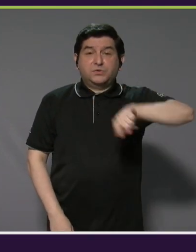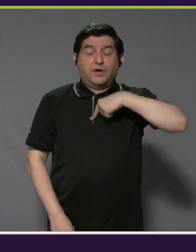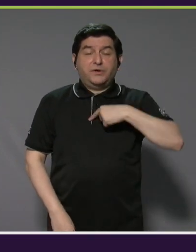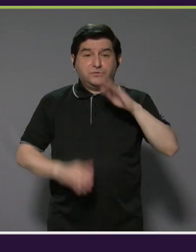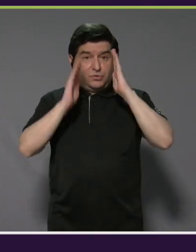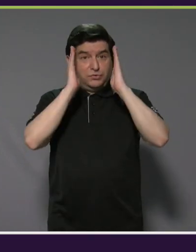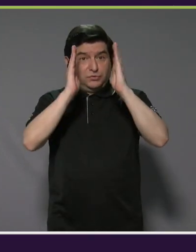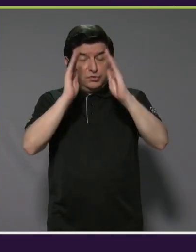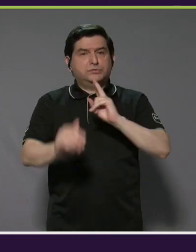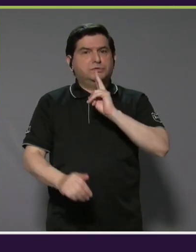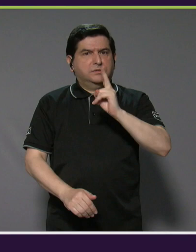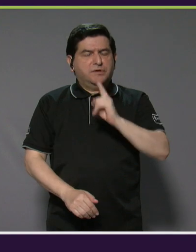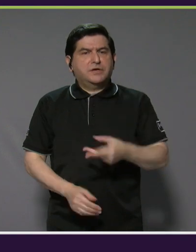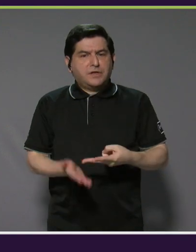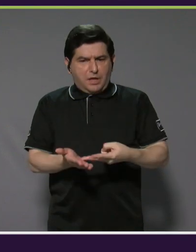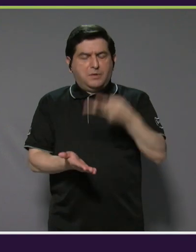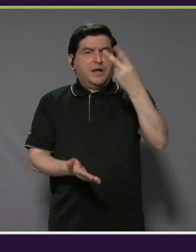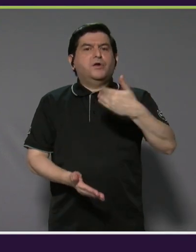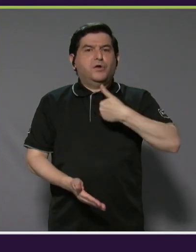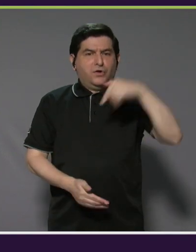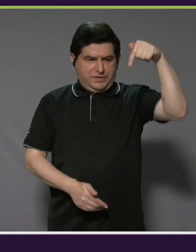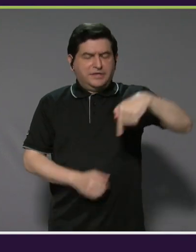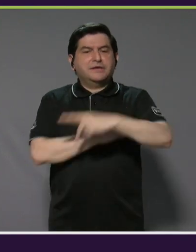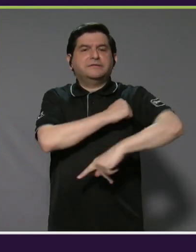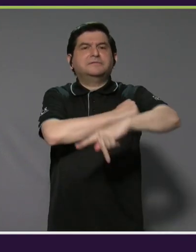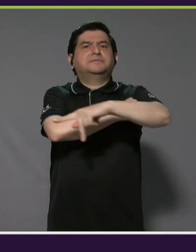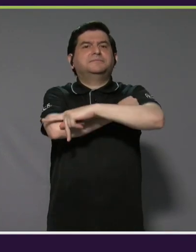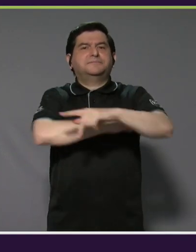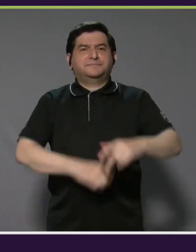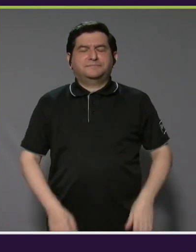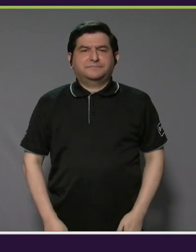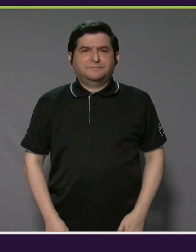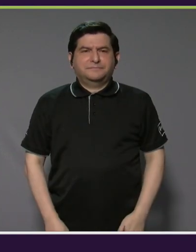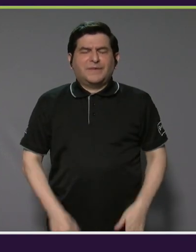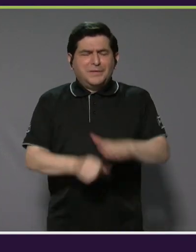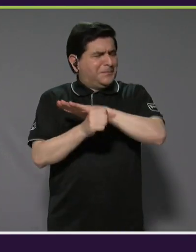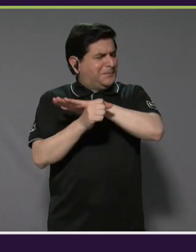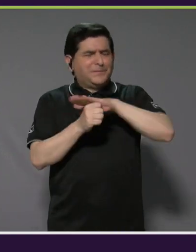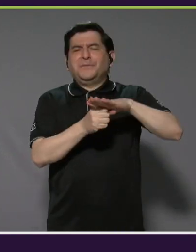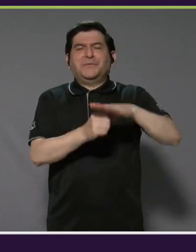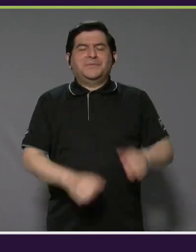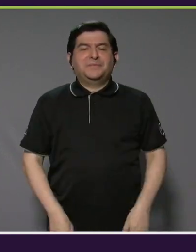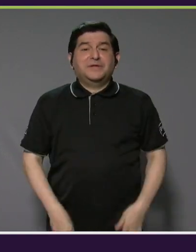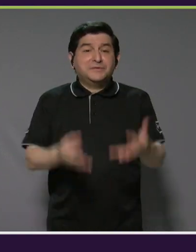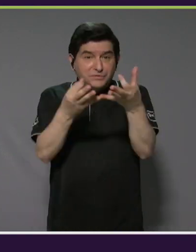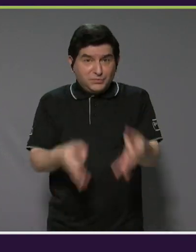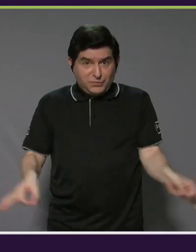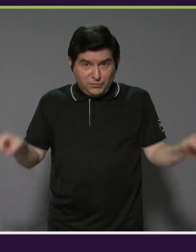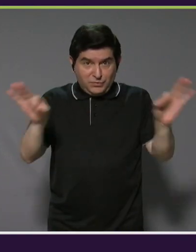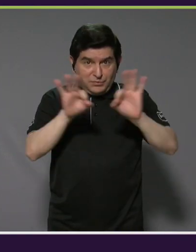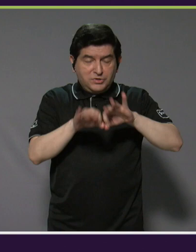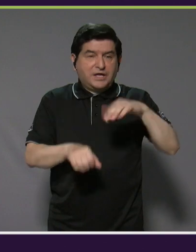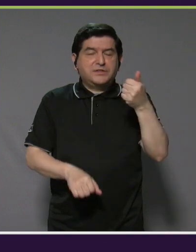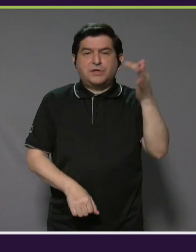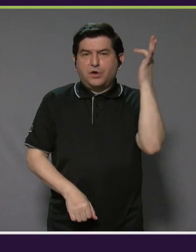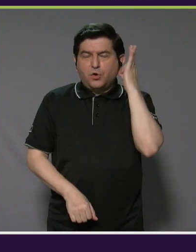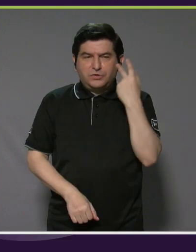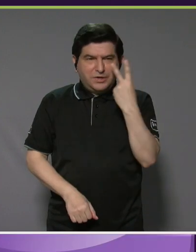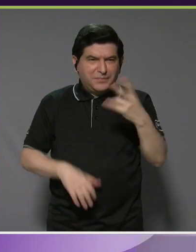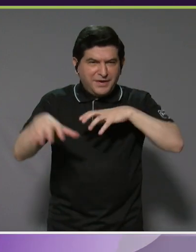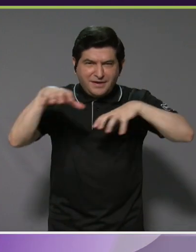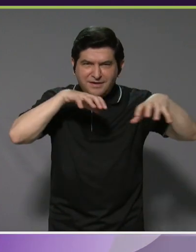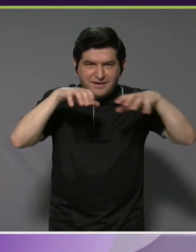nosotros para verdaderamente valorar lo que tenemos acá en el país. Absolutamente. Es importante que otras mujeres vean